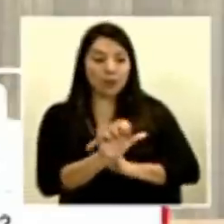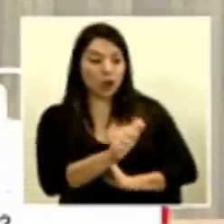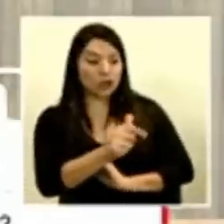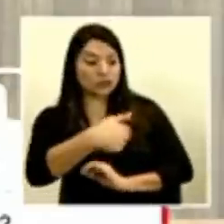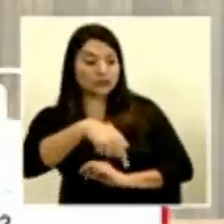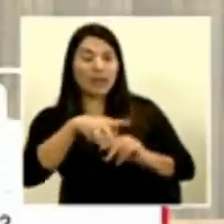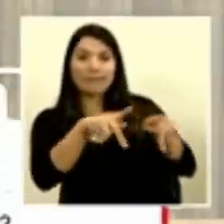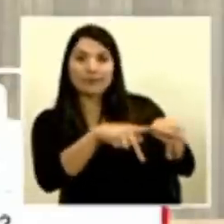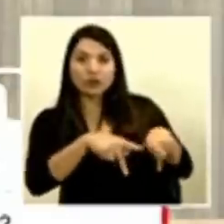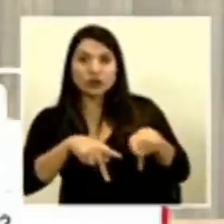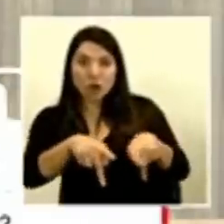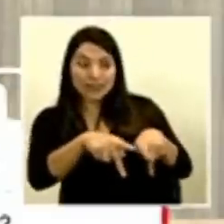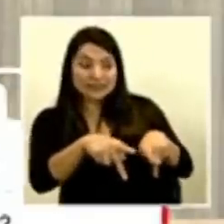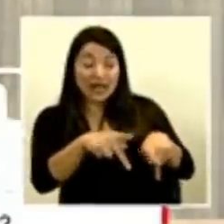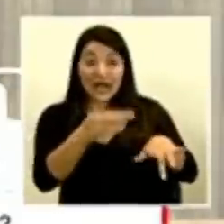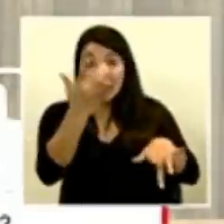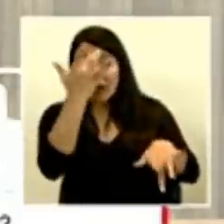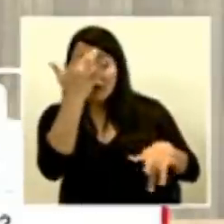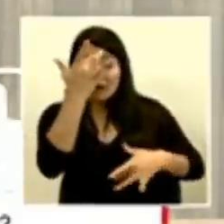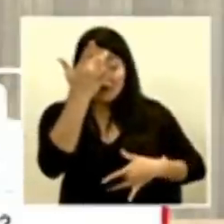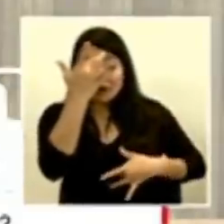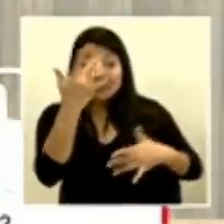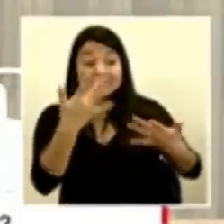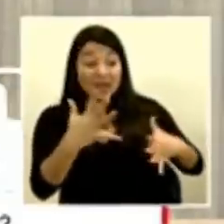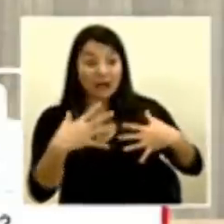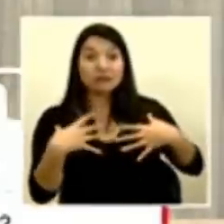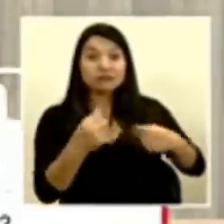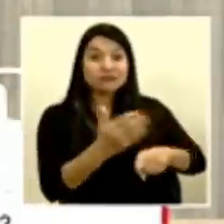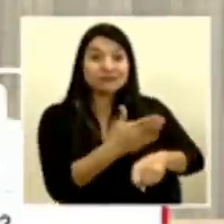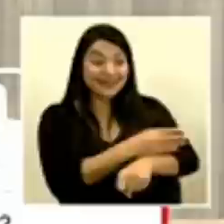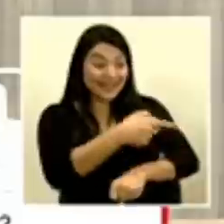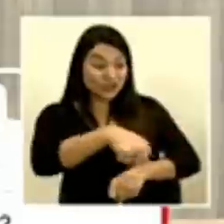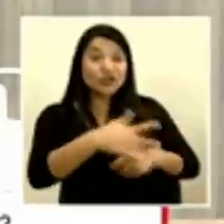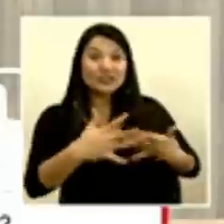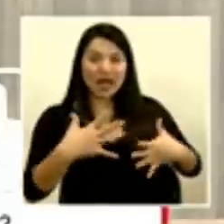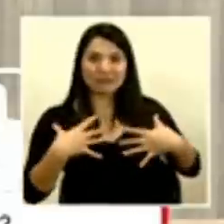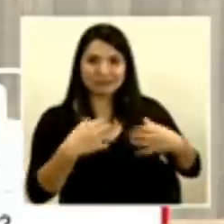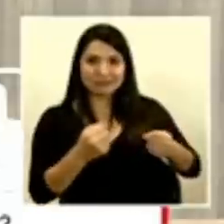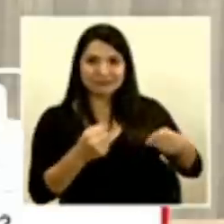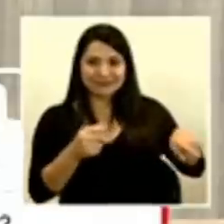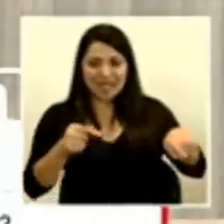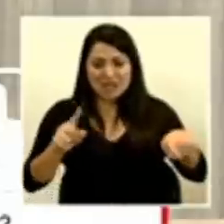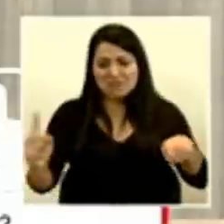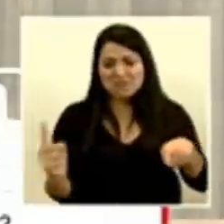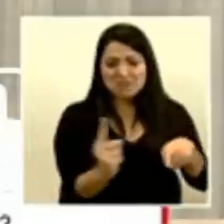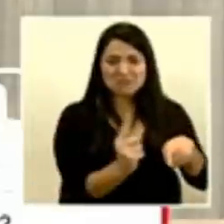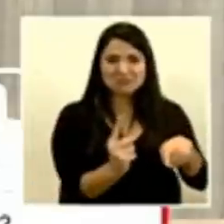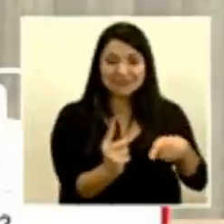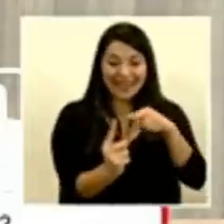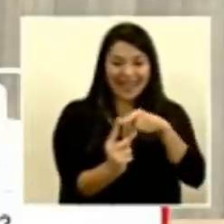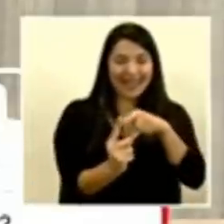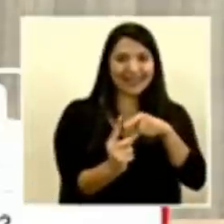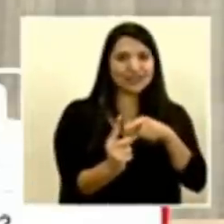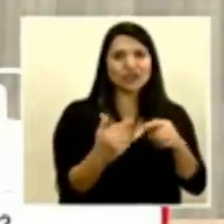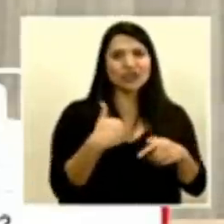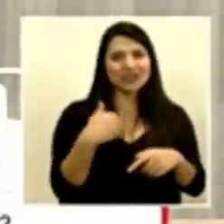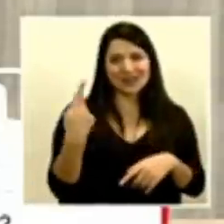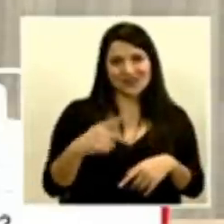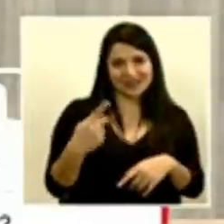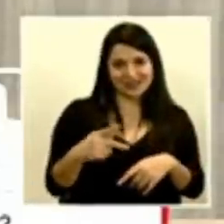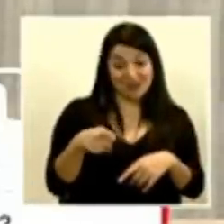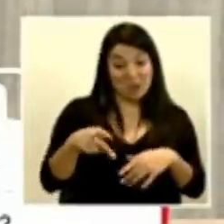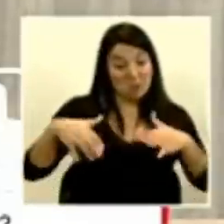muy intensa muy rápida en poco tiempo es lo que lleva a que el sistema de salud colapsa